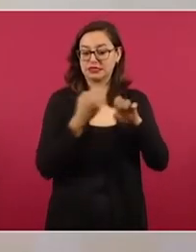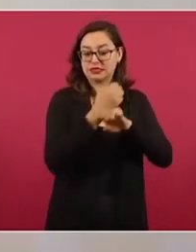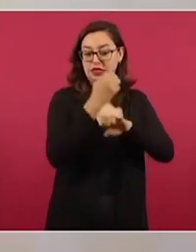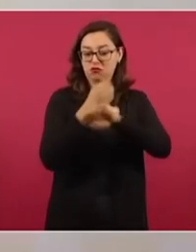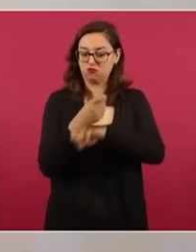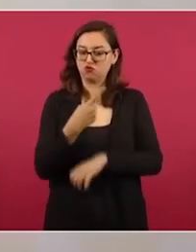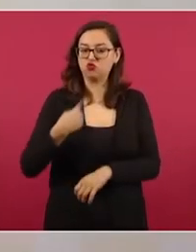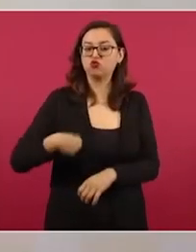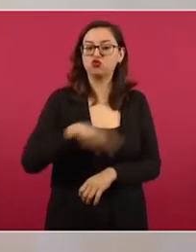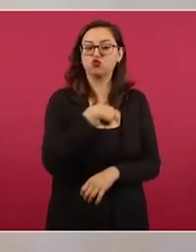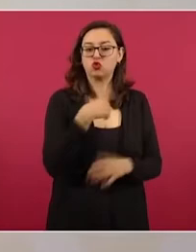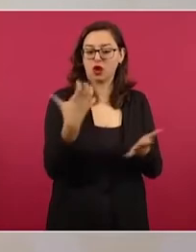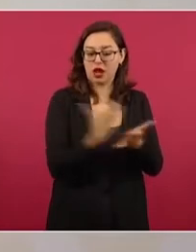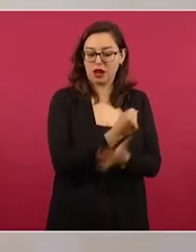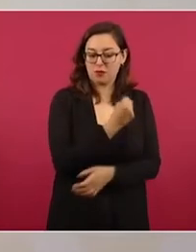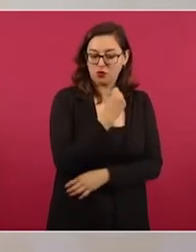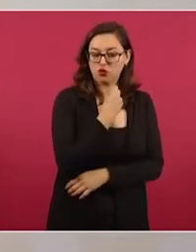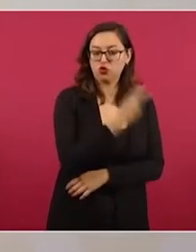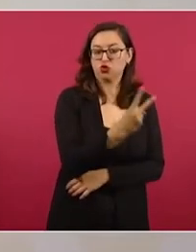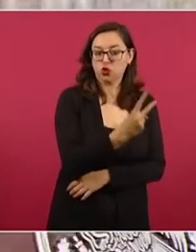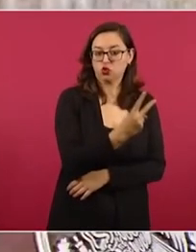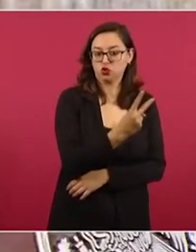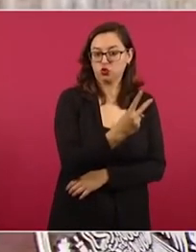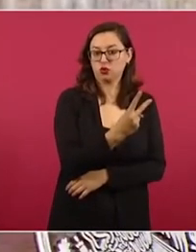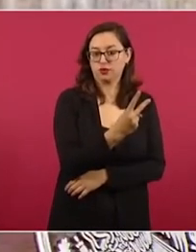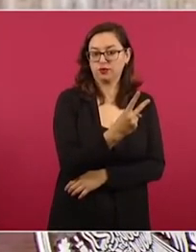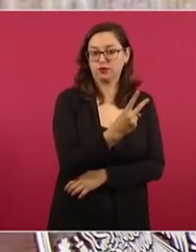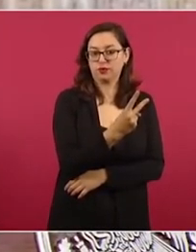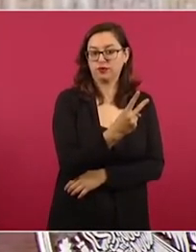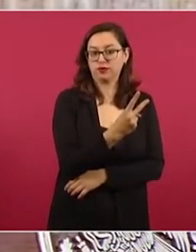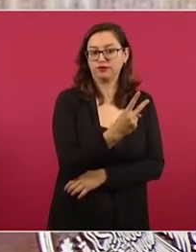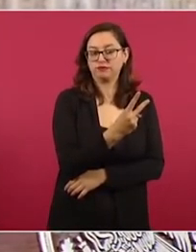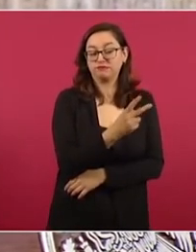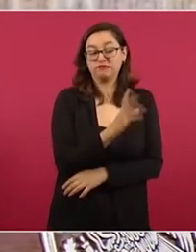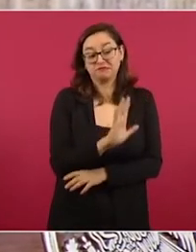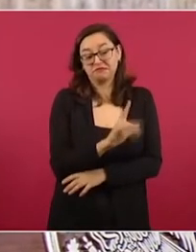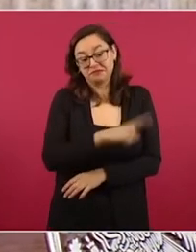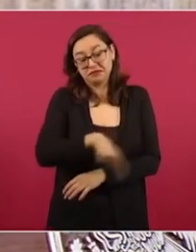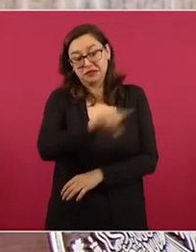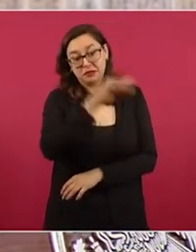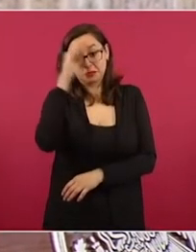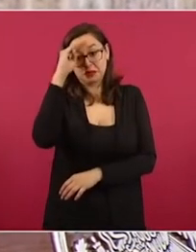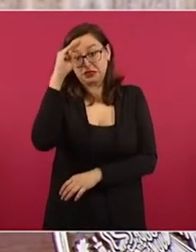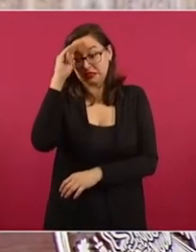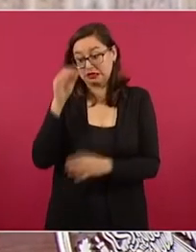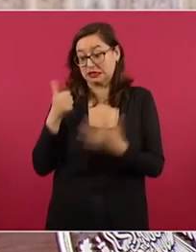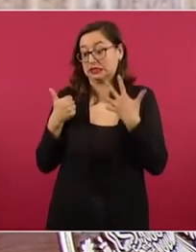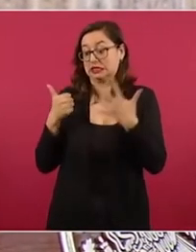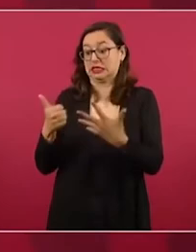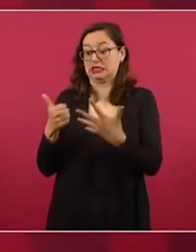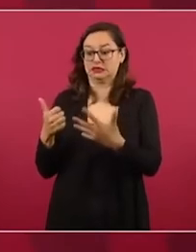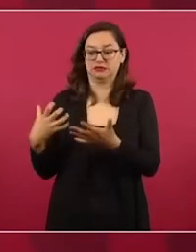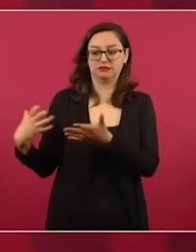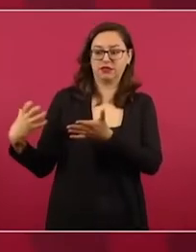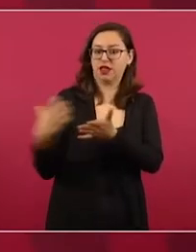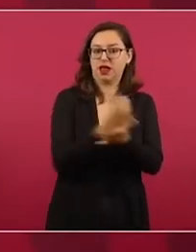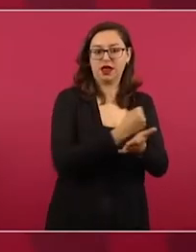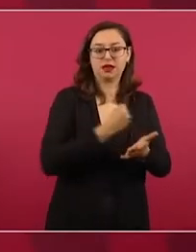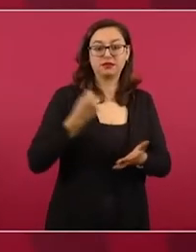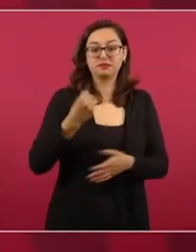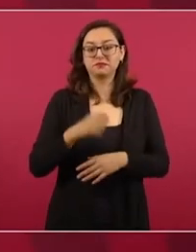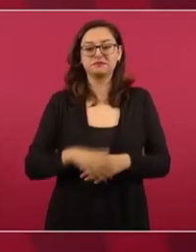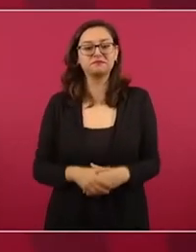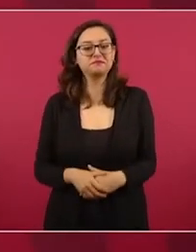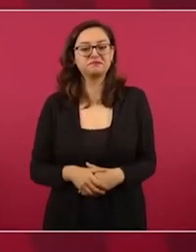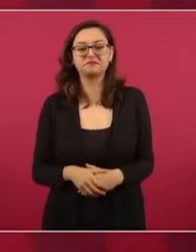pero ellos decían que nos iban a ganar las seis, o nos fue